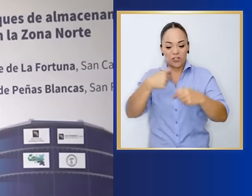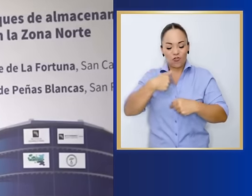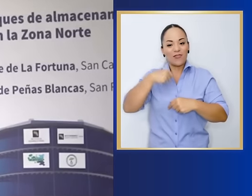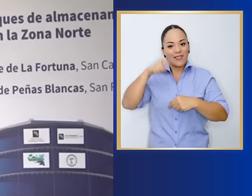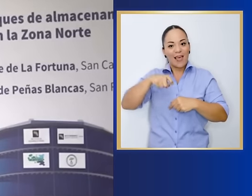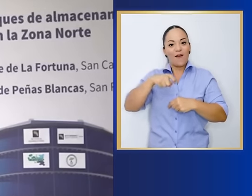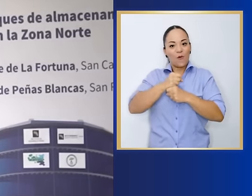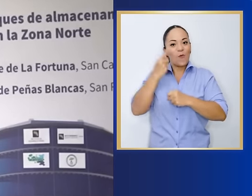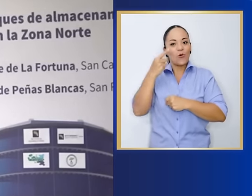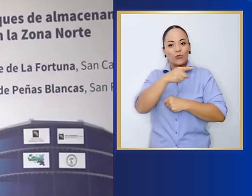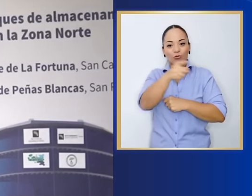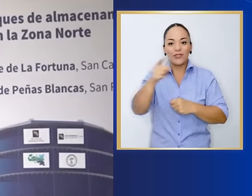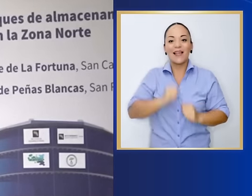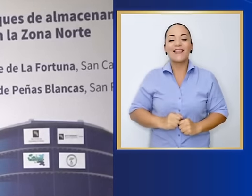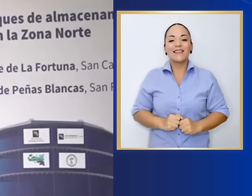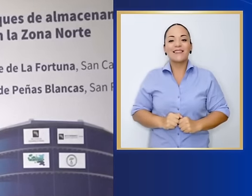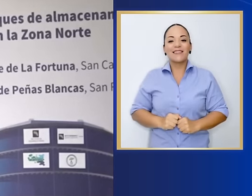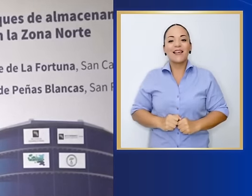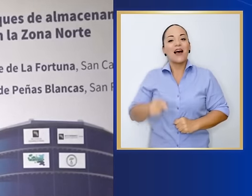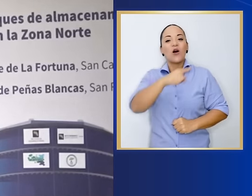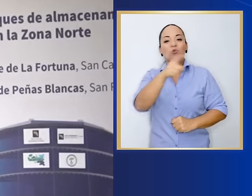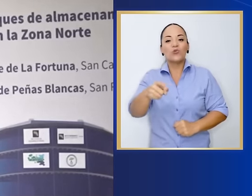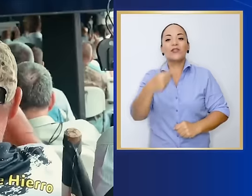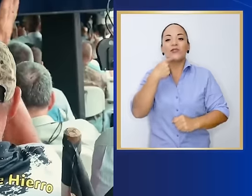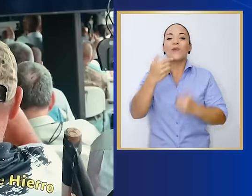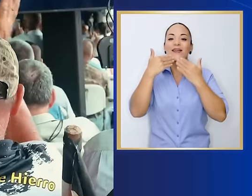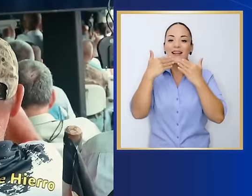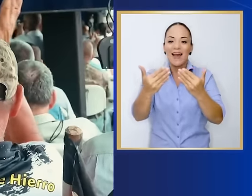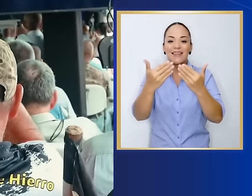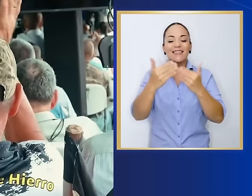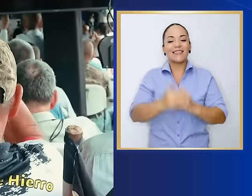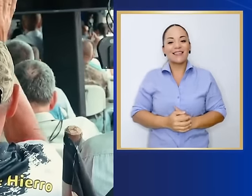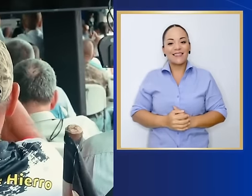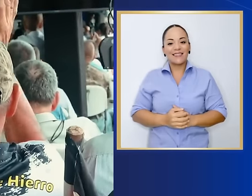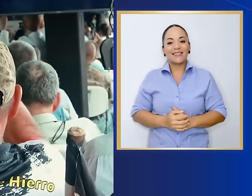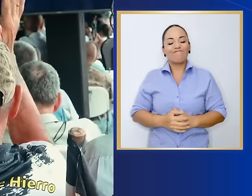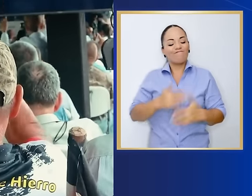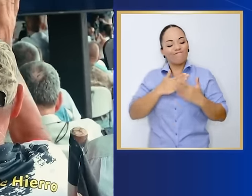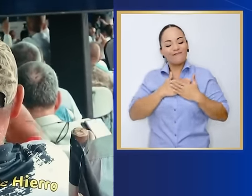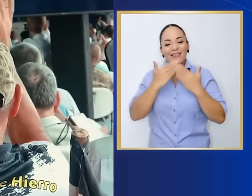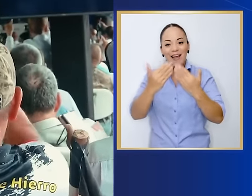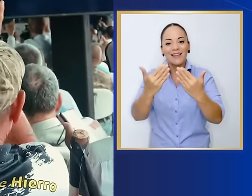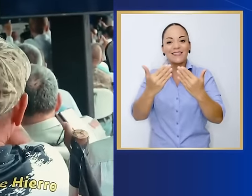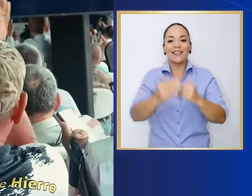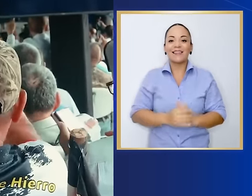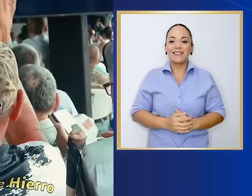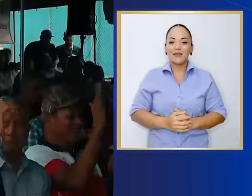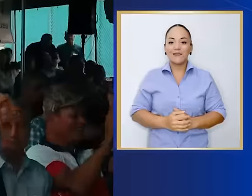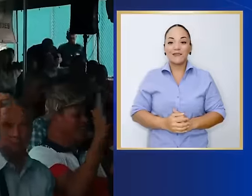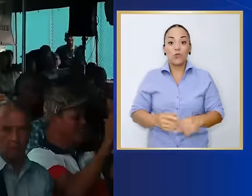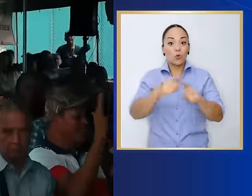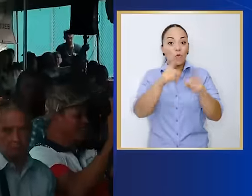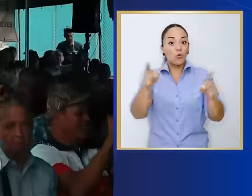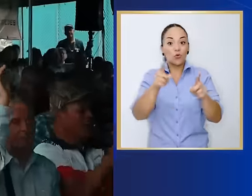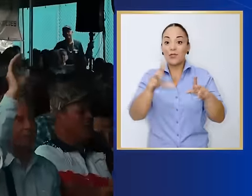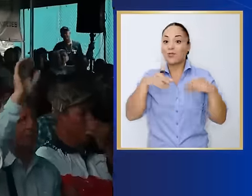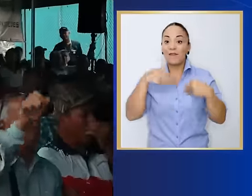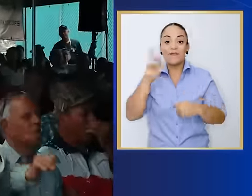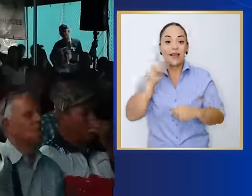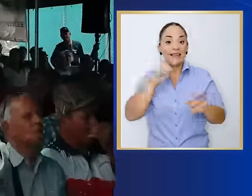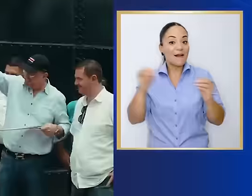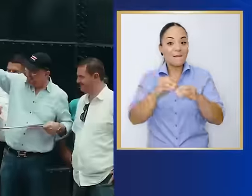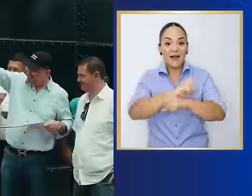me dejo y a ustedes les agradezco del fondo del corazón. No se dejen